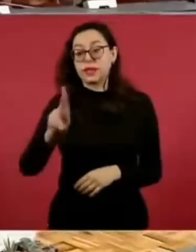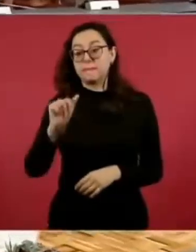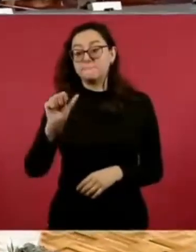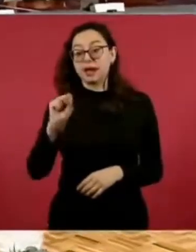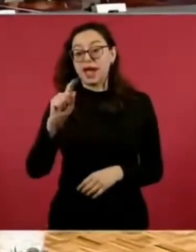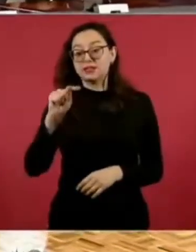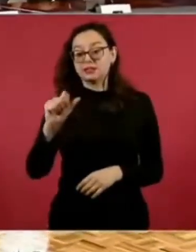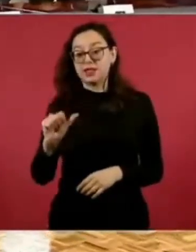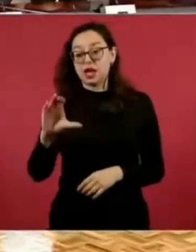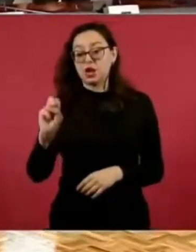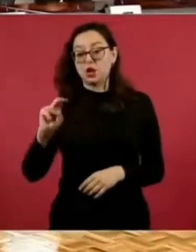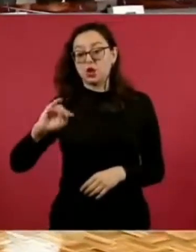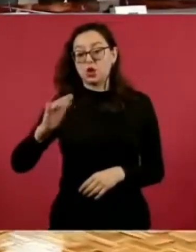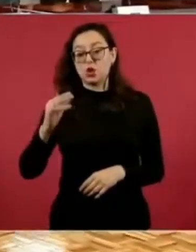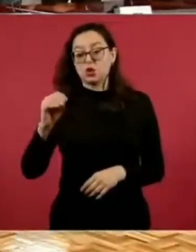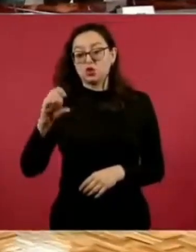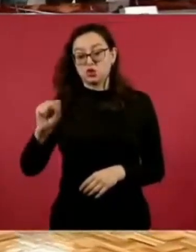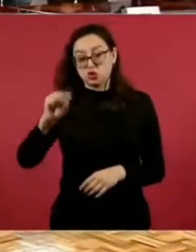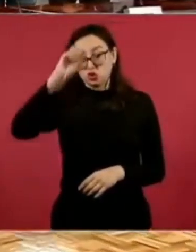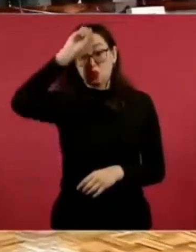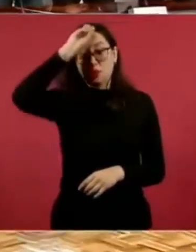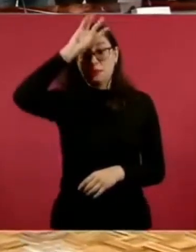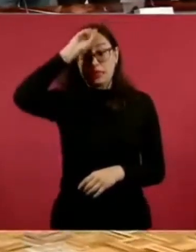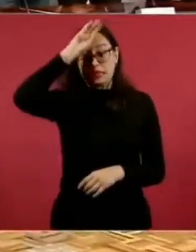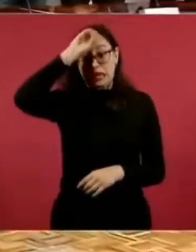aprovechando que está la directora de Protección Civil,